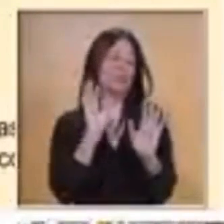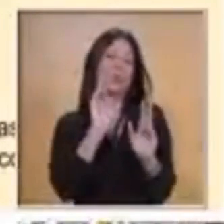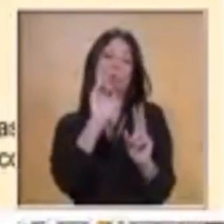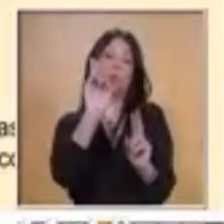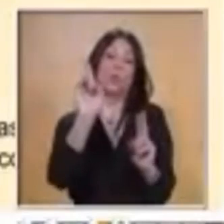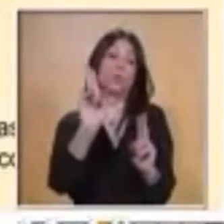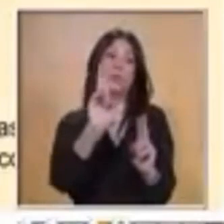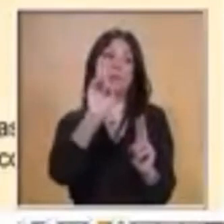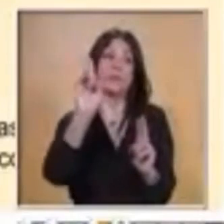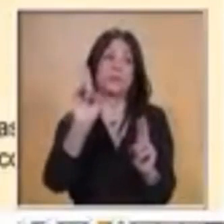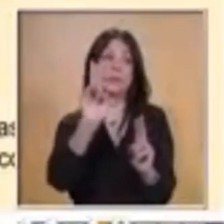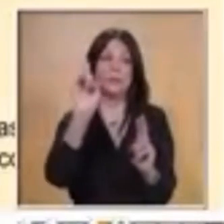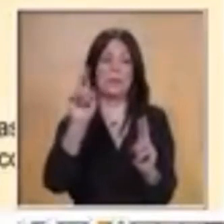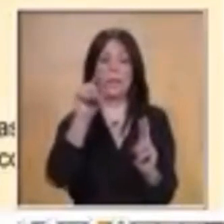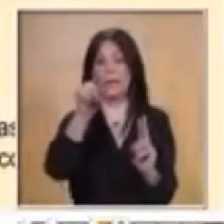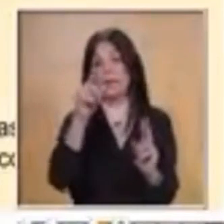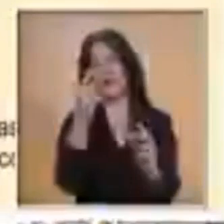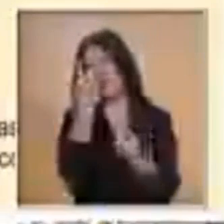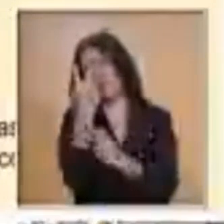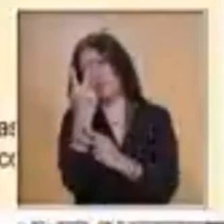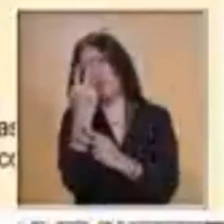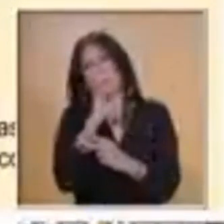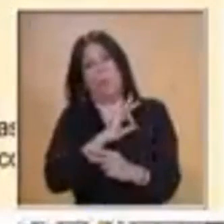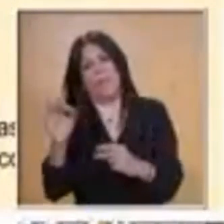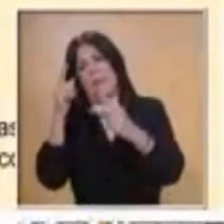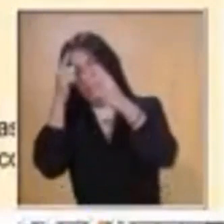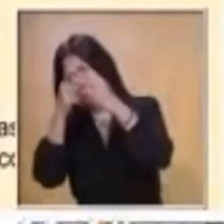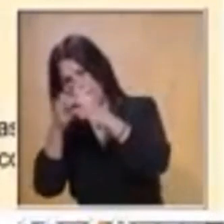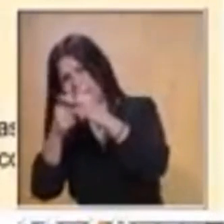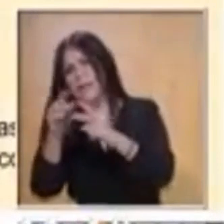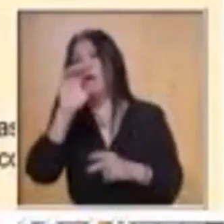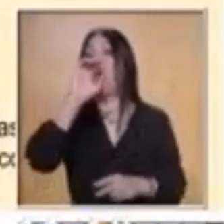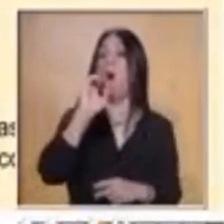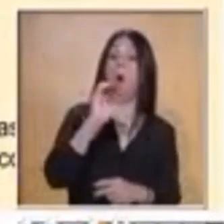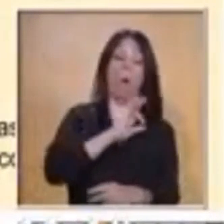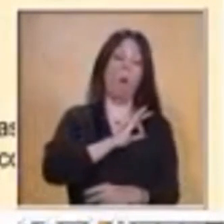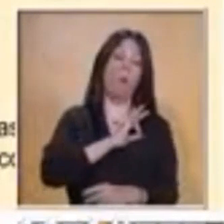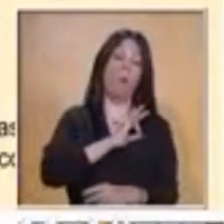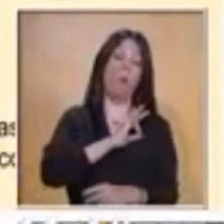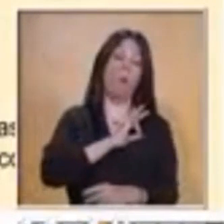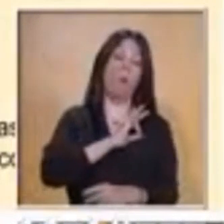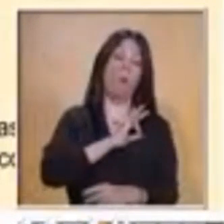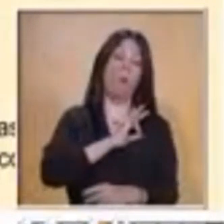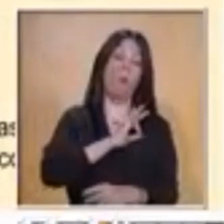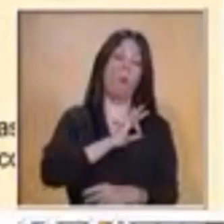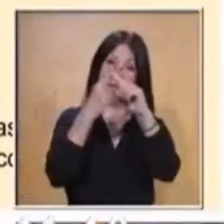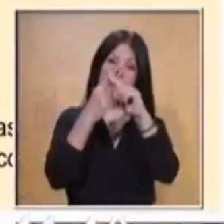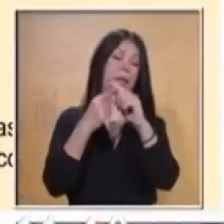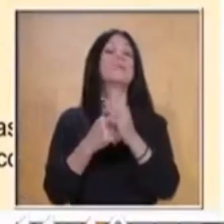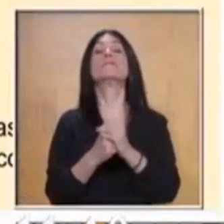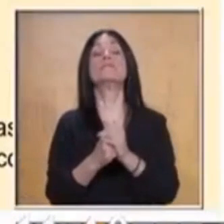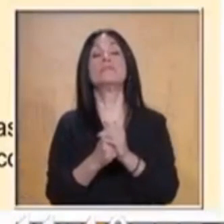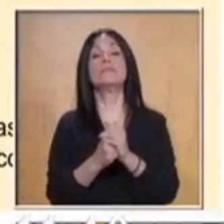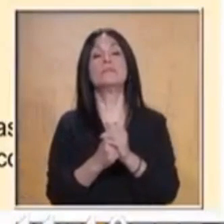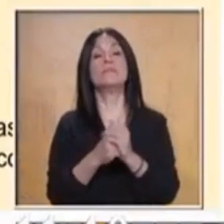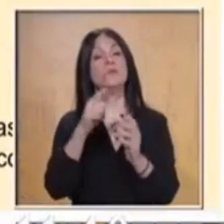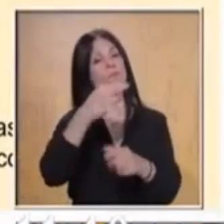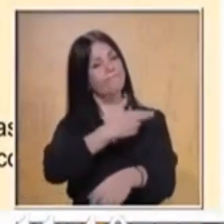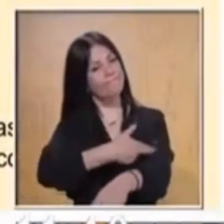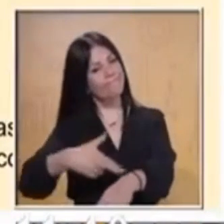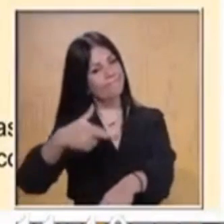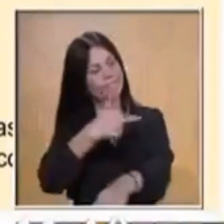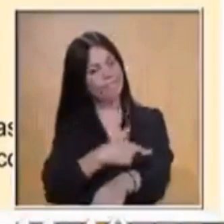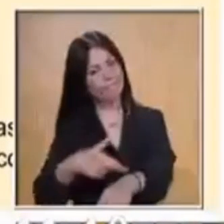explicaron anteriormente para encontrar el número faltante. Y esto debes de poner muchísima atención para que puedas resolver esta consigna.